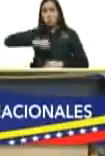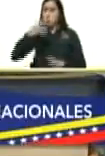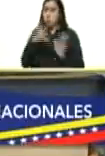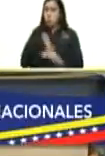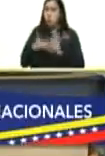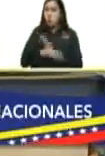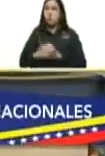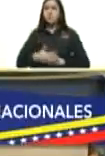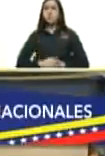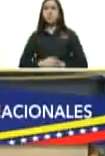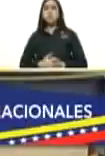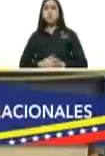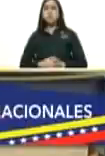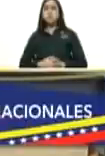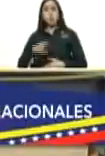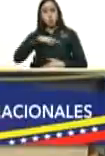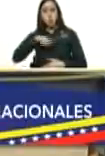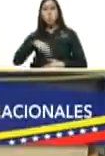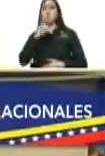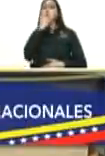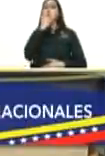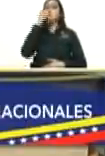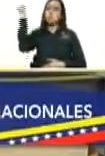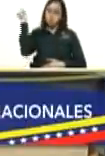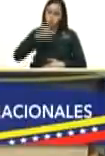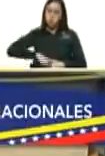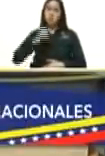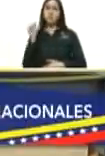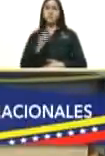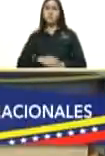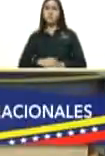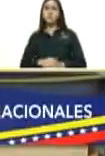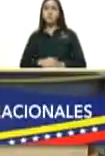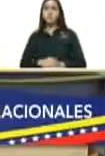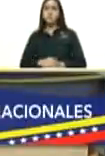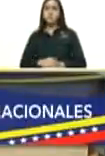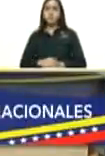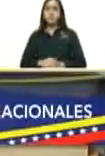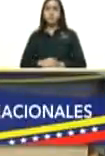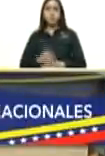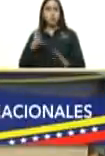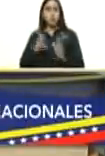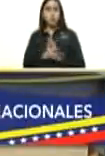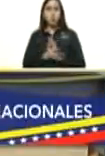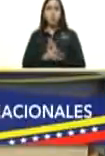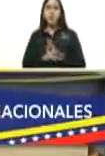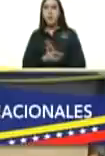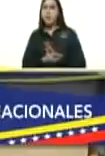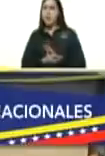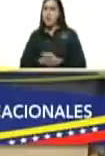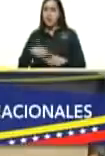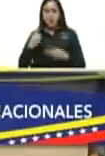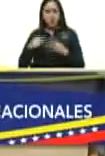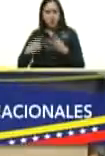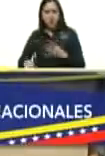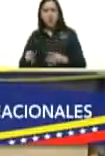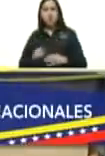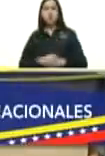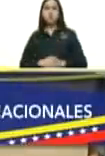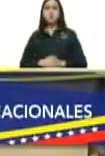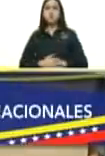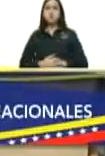de nuestros errores claro que sí seguro producto de la burocracia claro que sí seguro